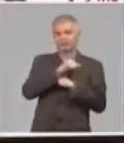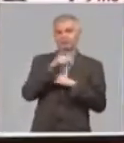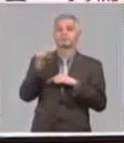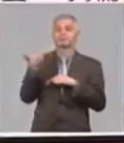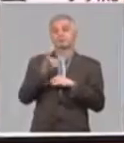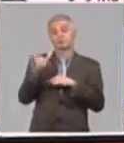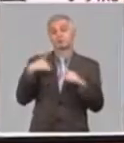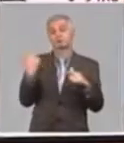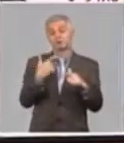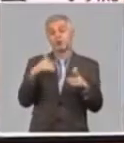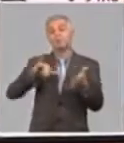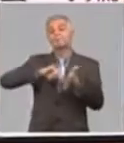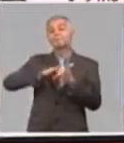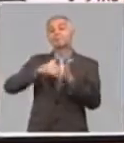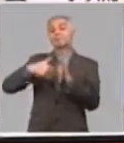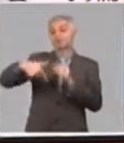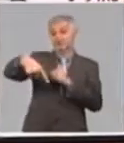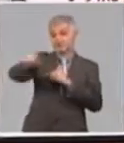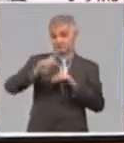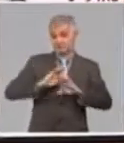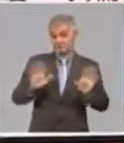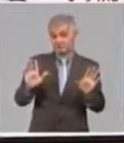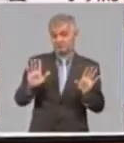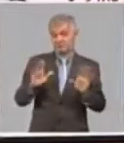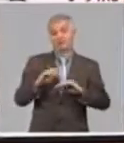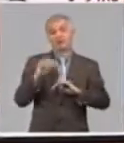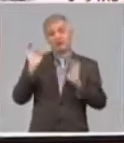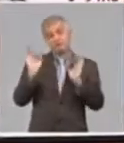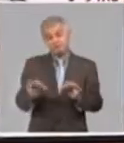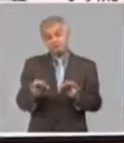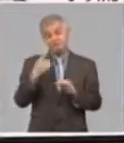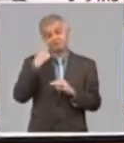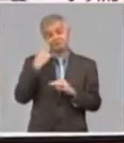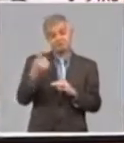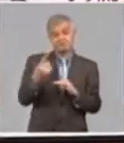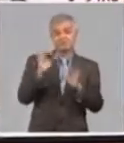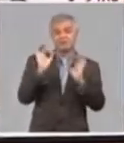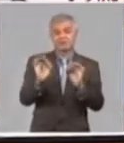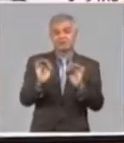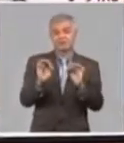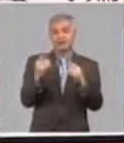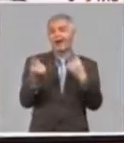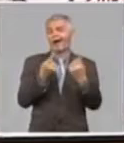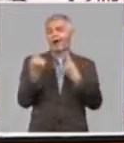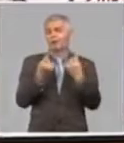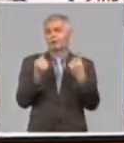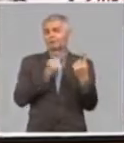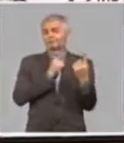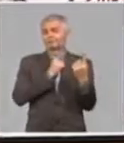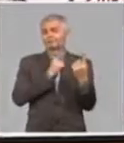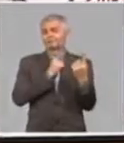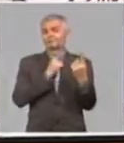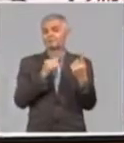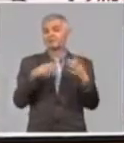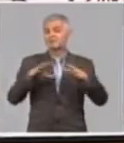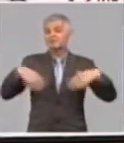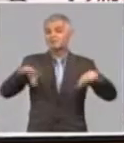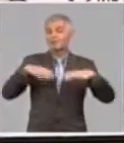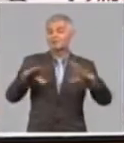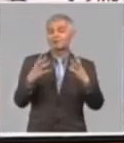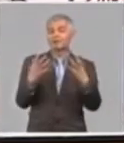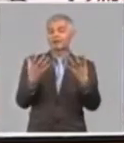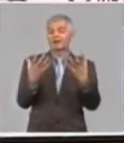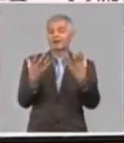prevé y lo que se proyecta que pase. Solamente una pincelada de la situación de la sequía agrícola,